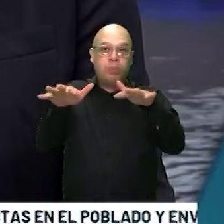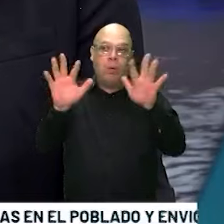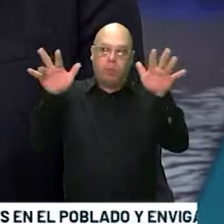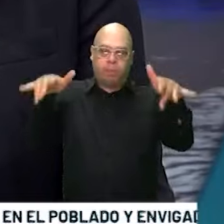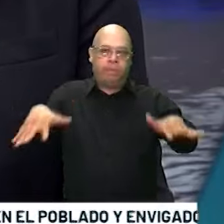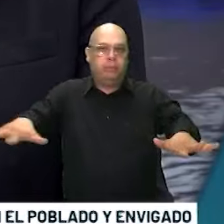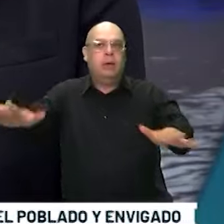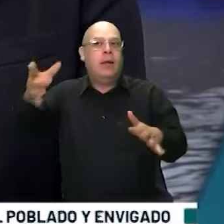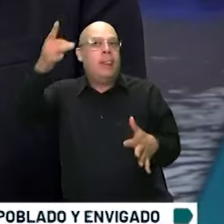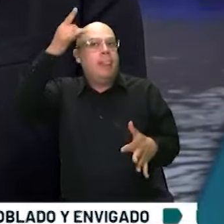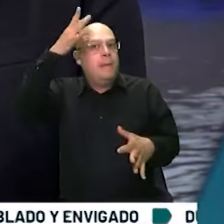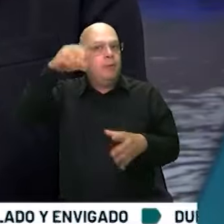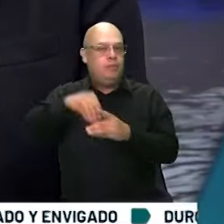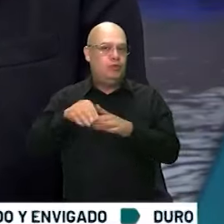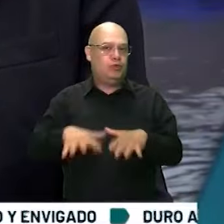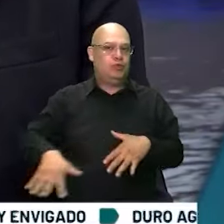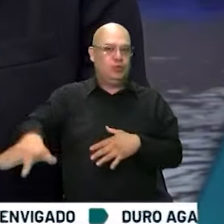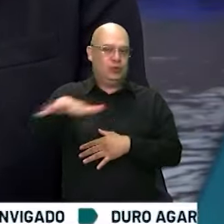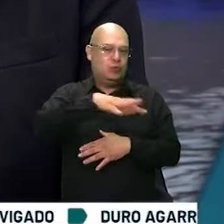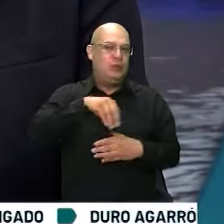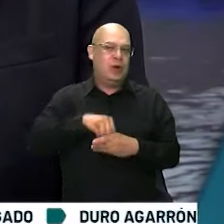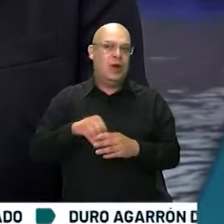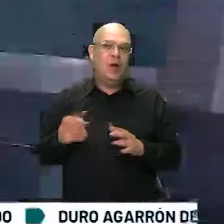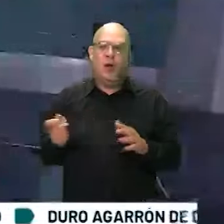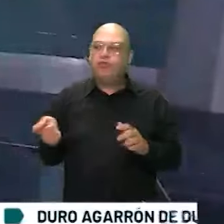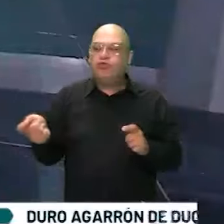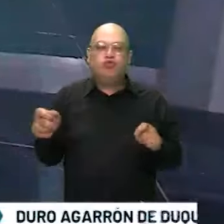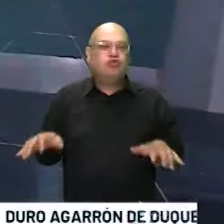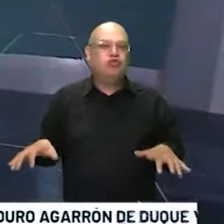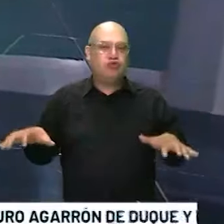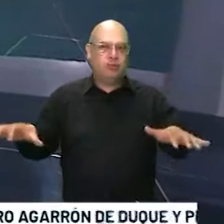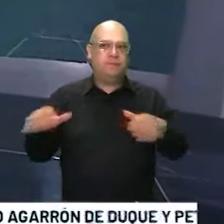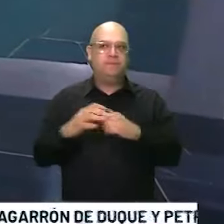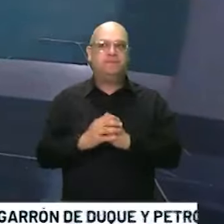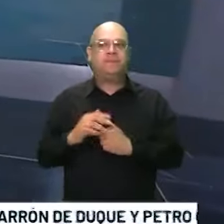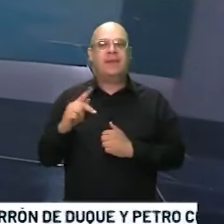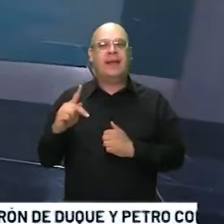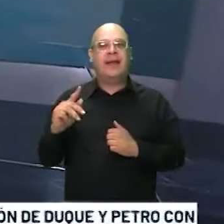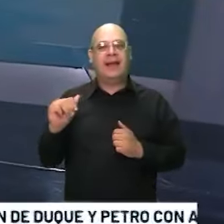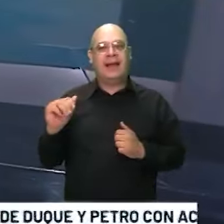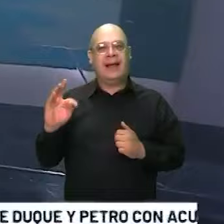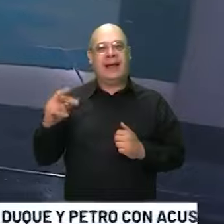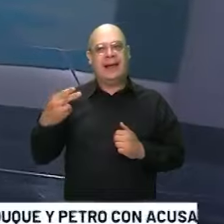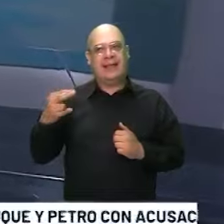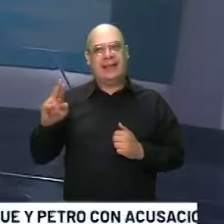emergencias en zonas cercanas a la fluente. Caterinio Tárbaro, buenas tardes, ¿cuál es el reporte?